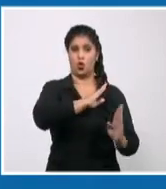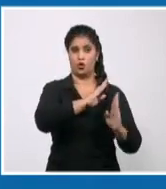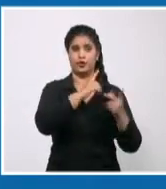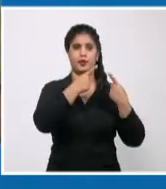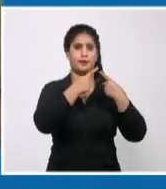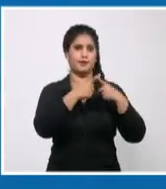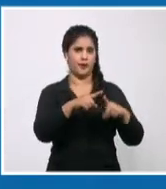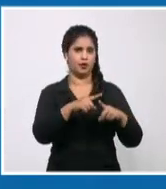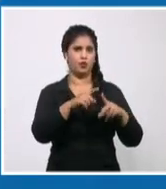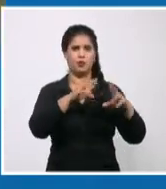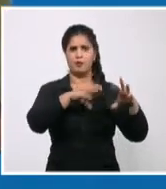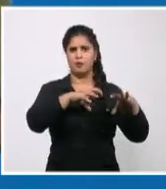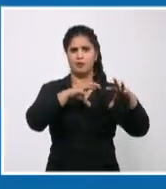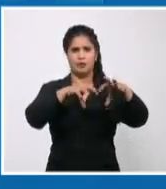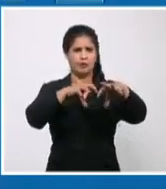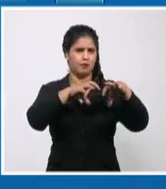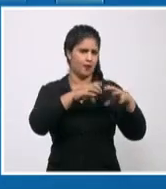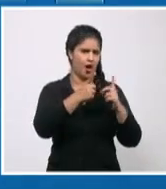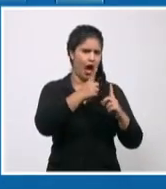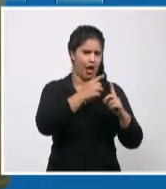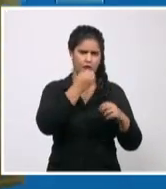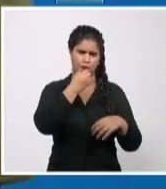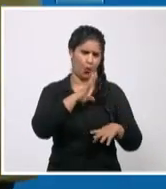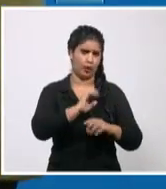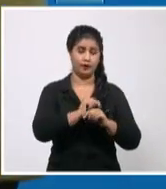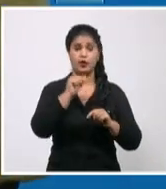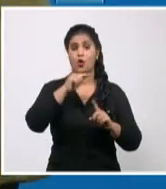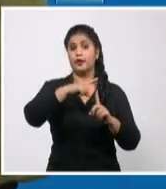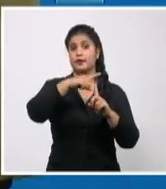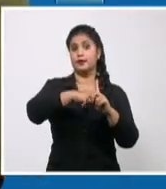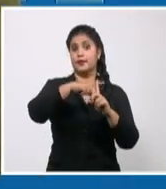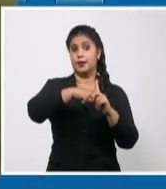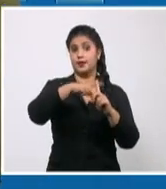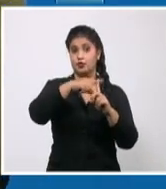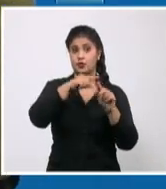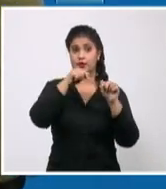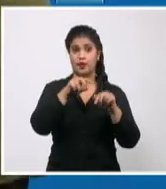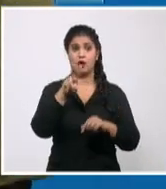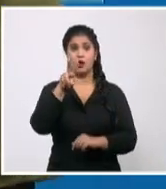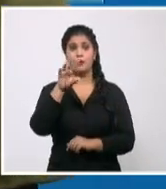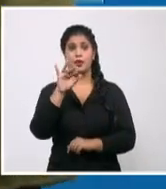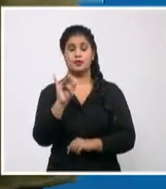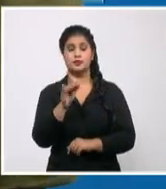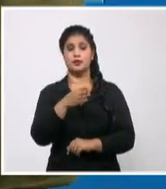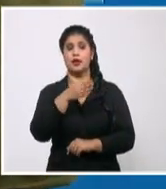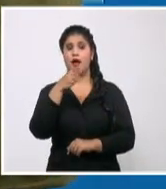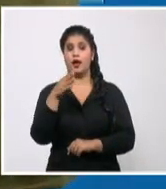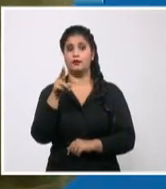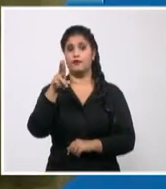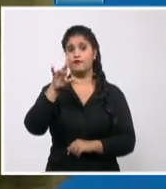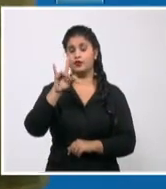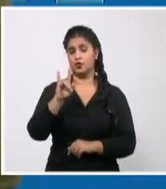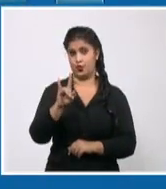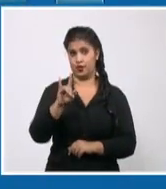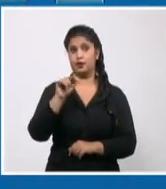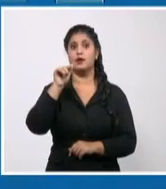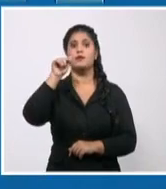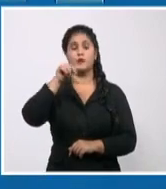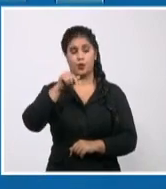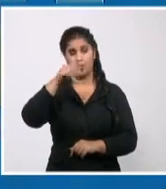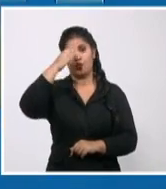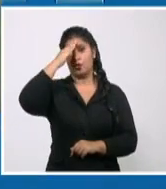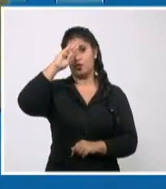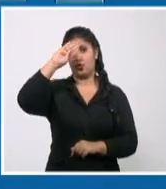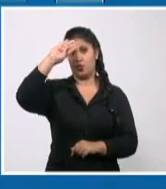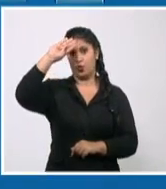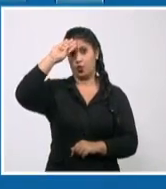probabilidad de lluvia. Temperaturas máximas hoy con valores desde 27 y hasta 29 grados Celsius en casi todo el